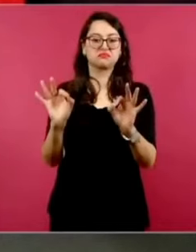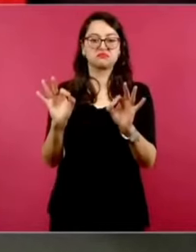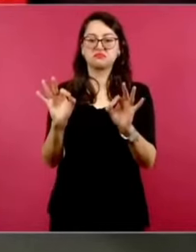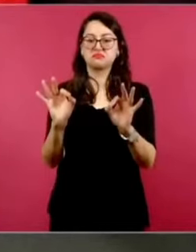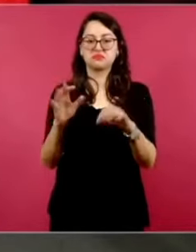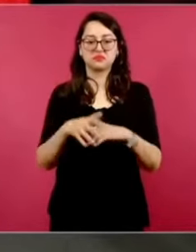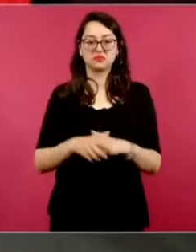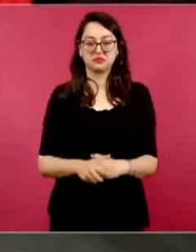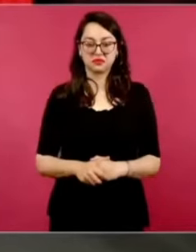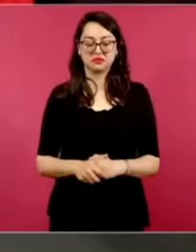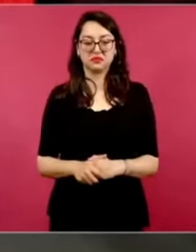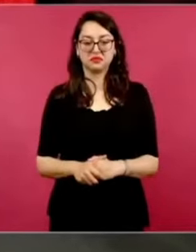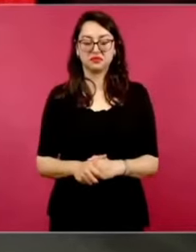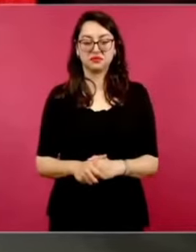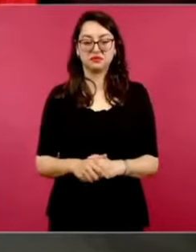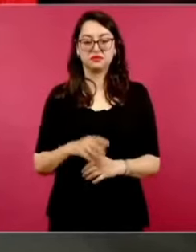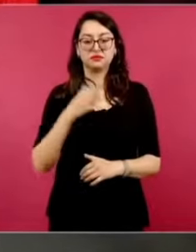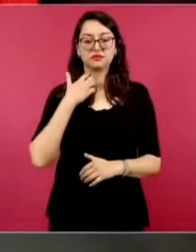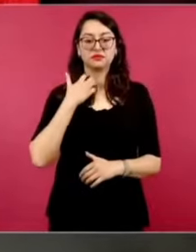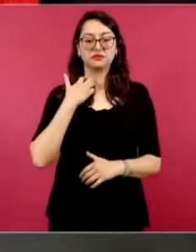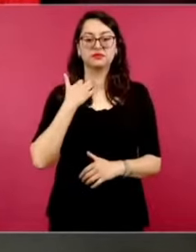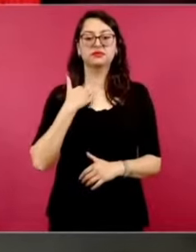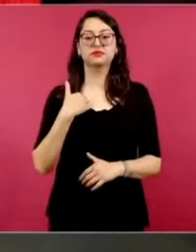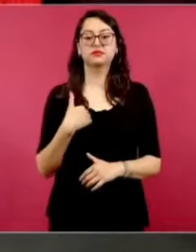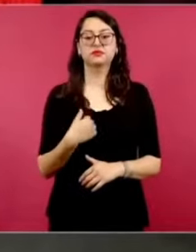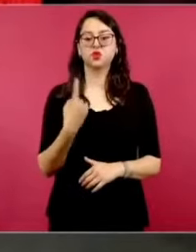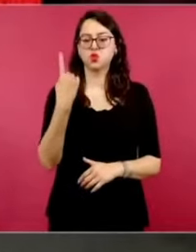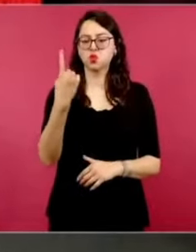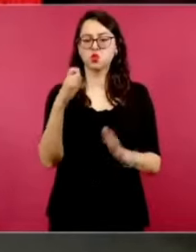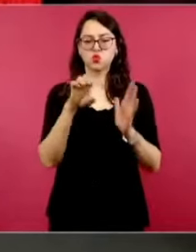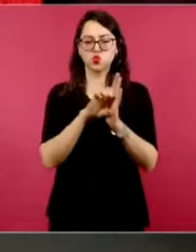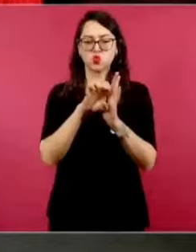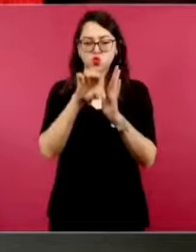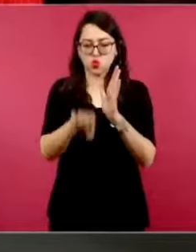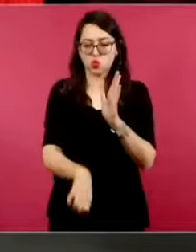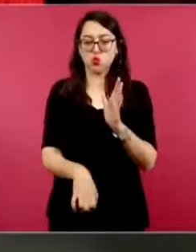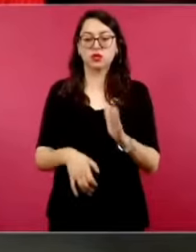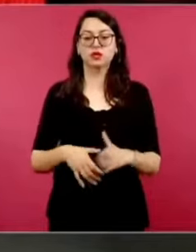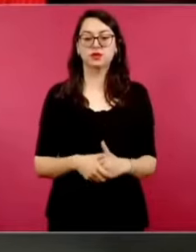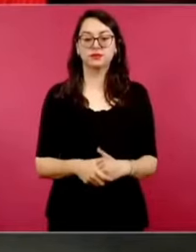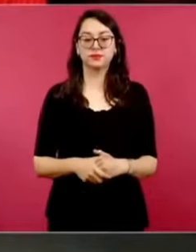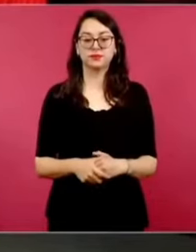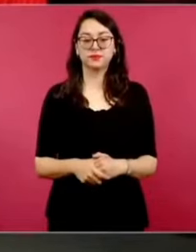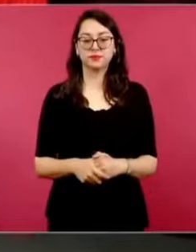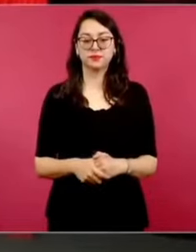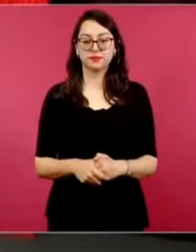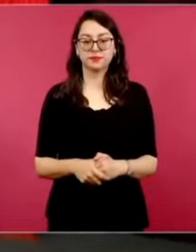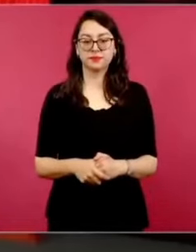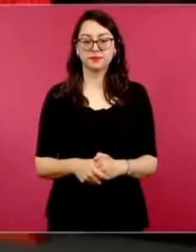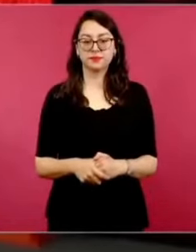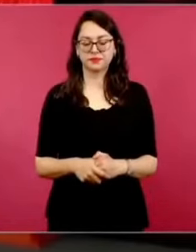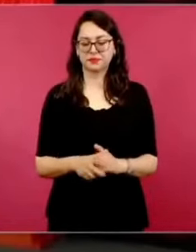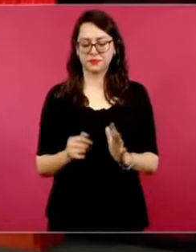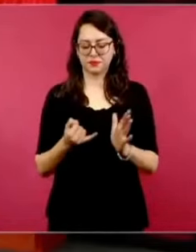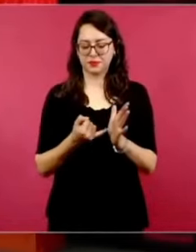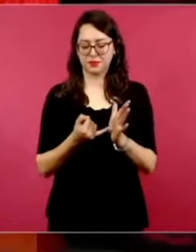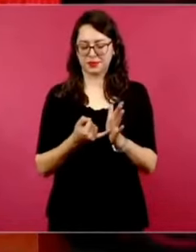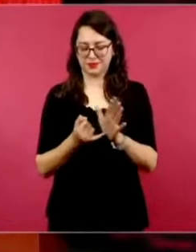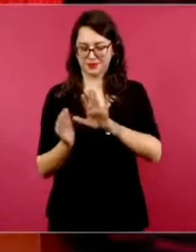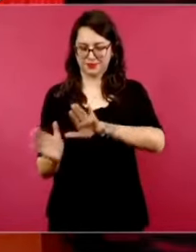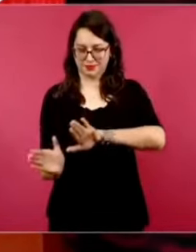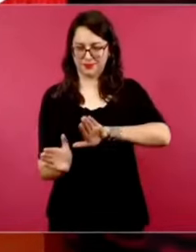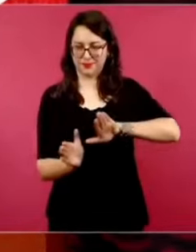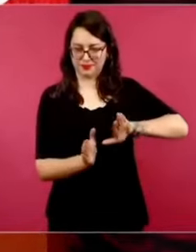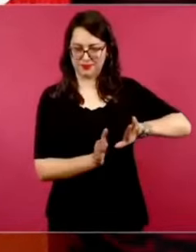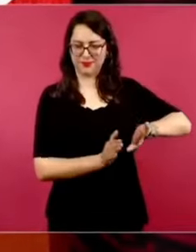Miren, les voy a poner un ejemplo nada más, para no hablar de los impuestos, que